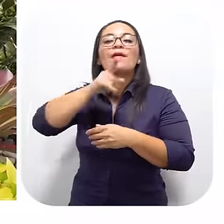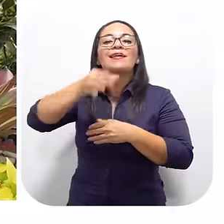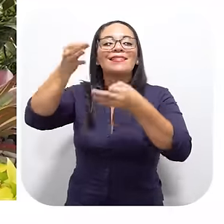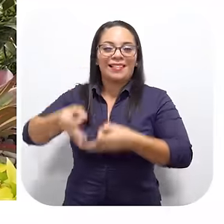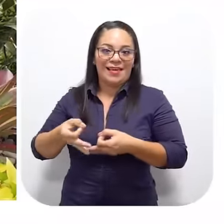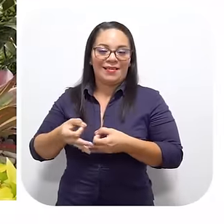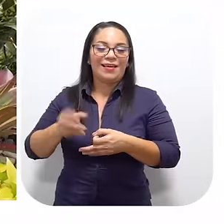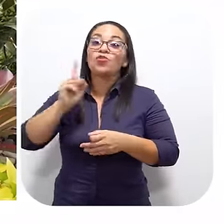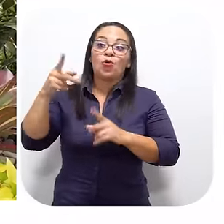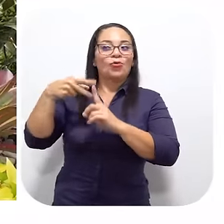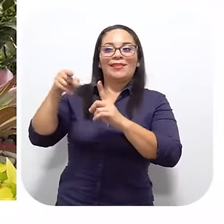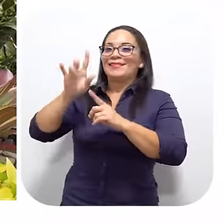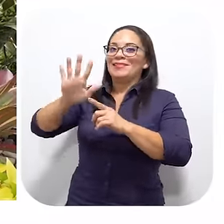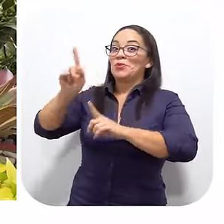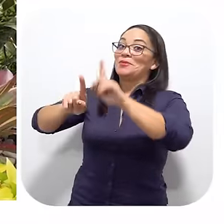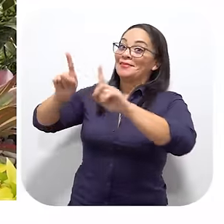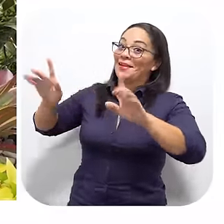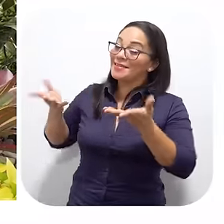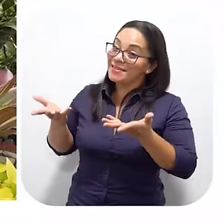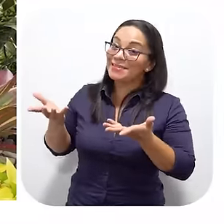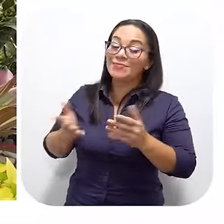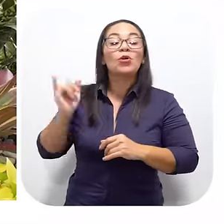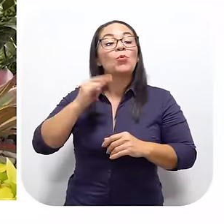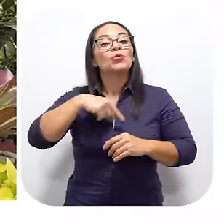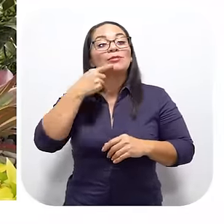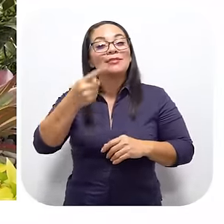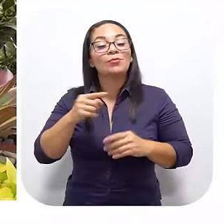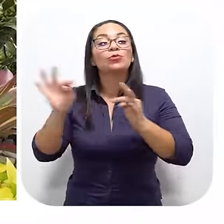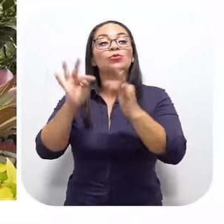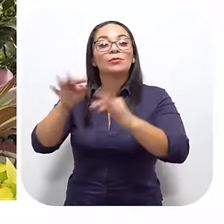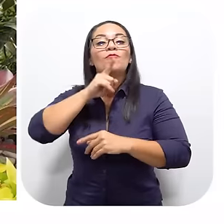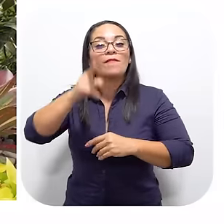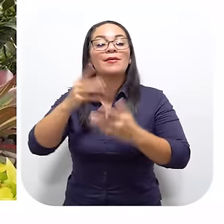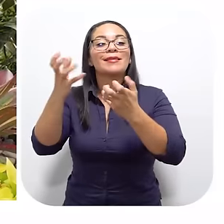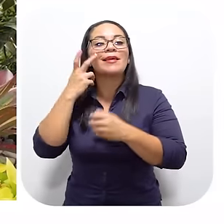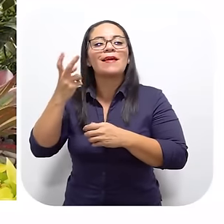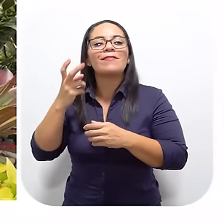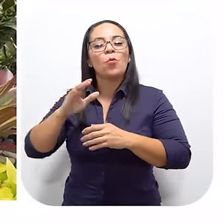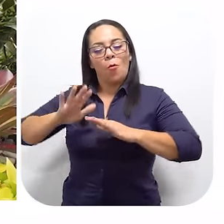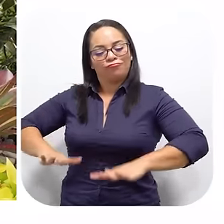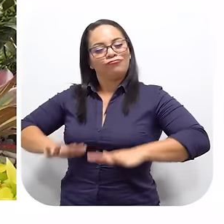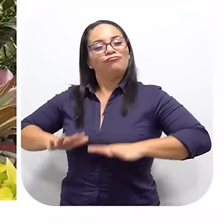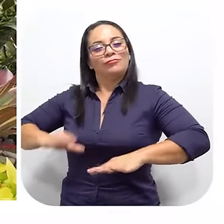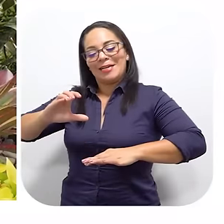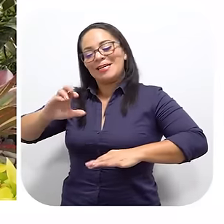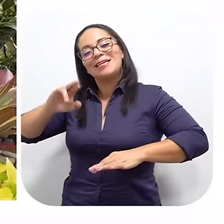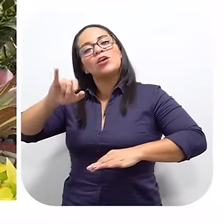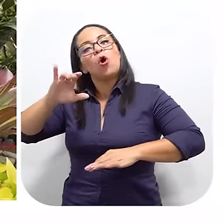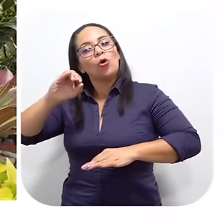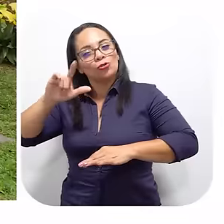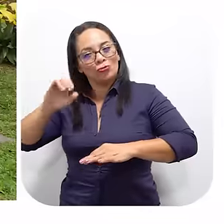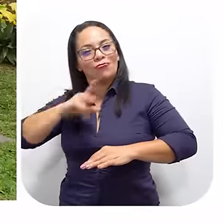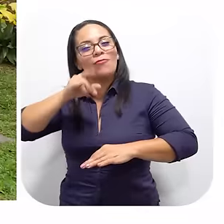experimentar La cultura verdadera No la del hotel De cinco estrellas Como diríamos Nosotros Un turismo Que quiere verlo Criollito